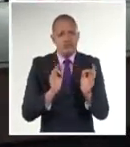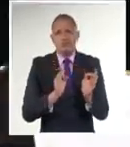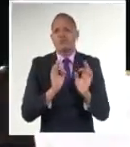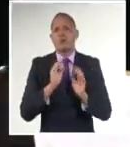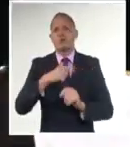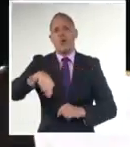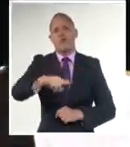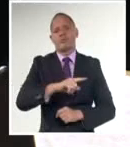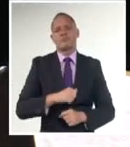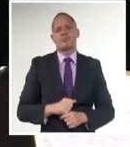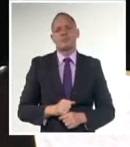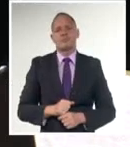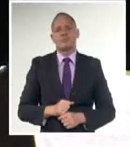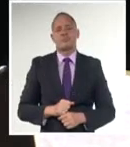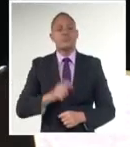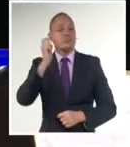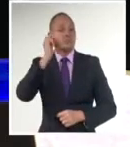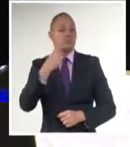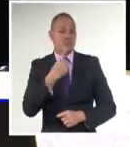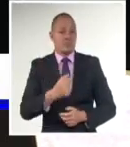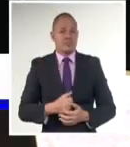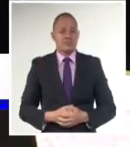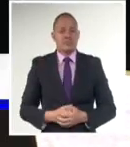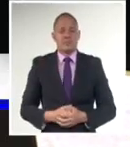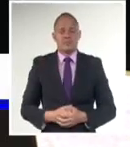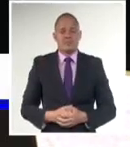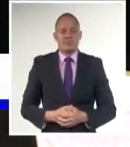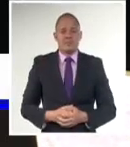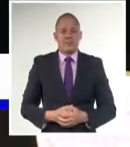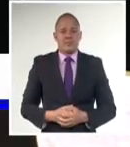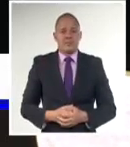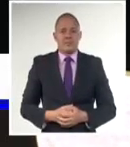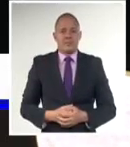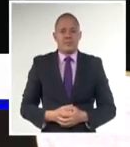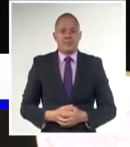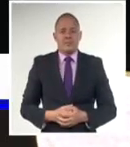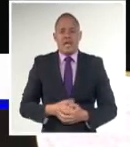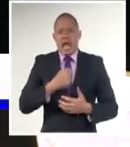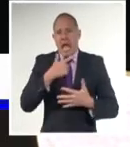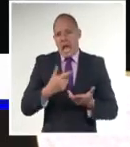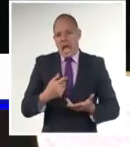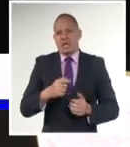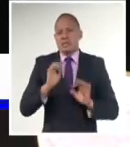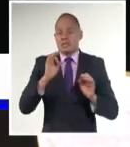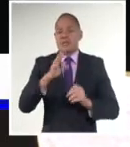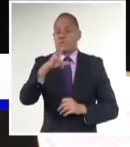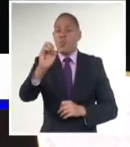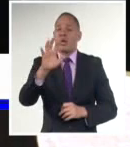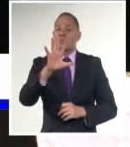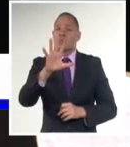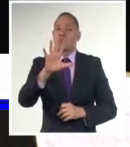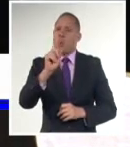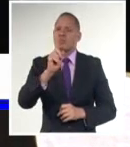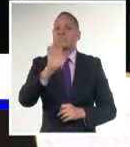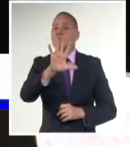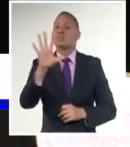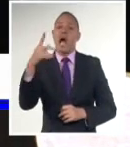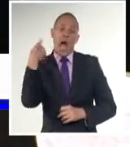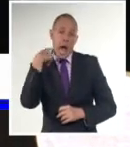sector. Resulta muy difícil resumir la obra de tantos trabajadores durante 55 años.